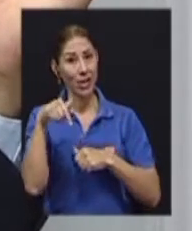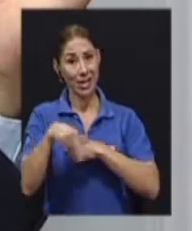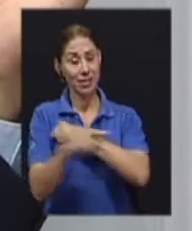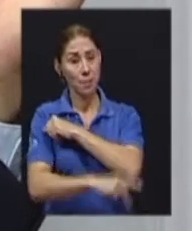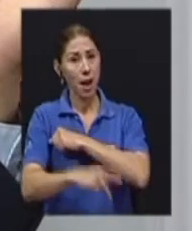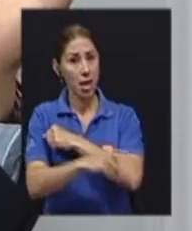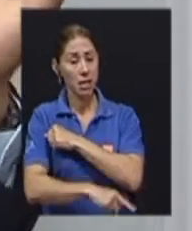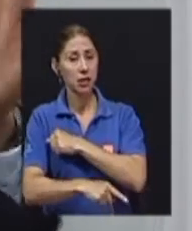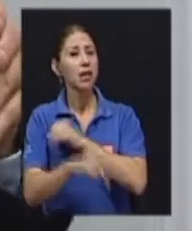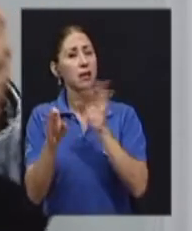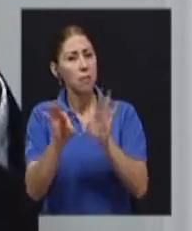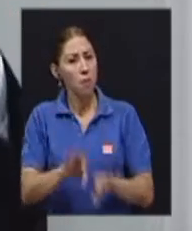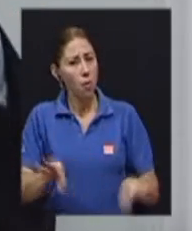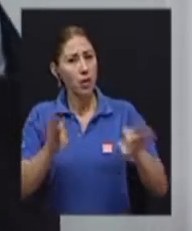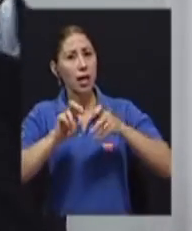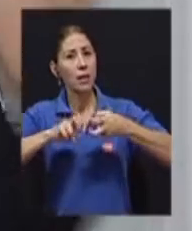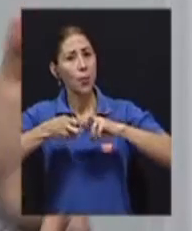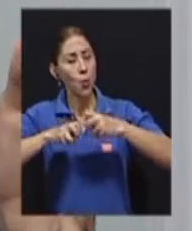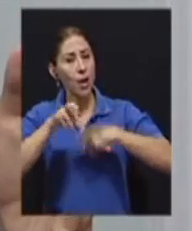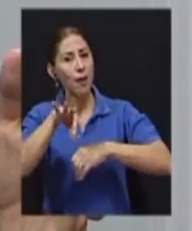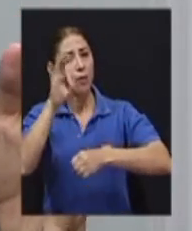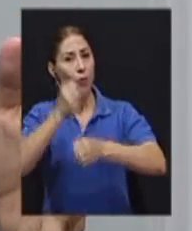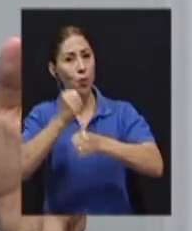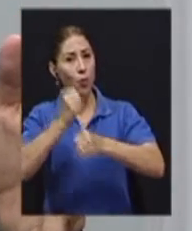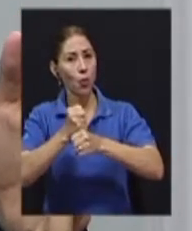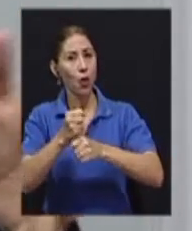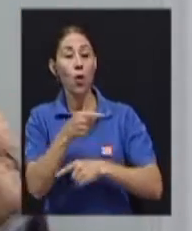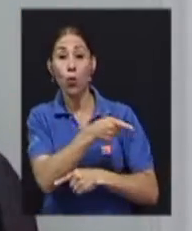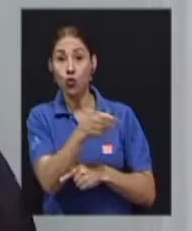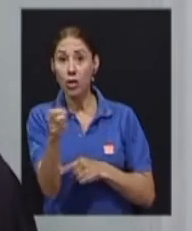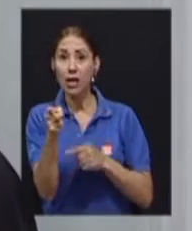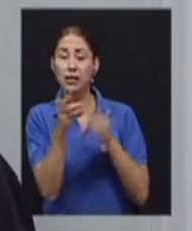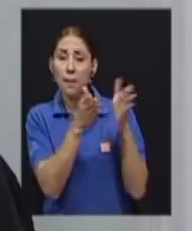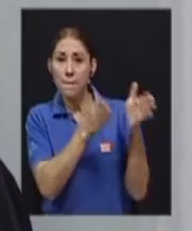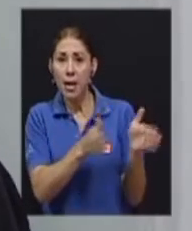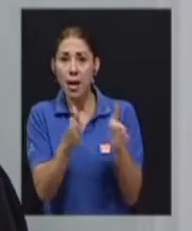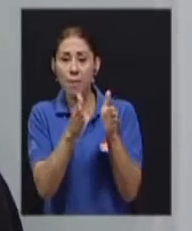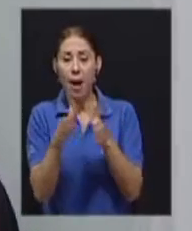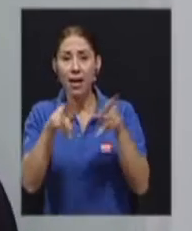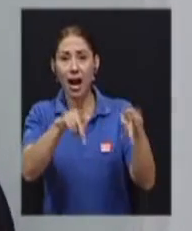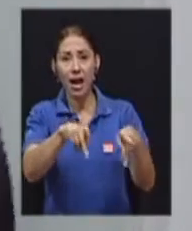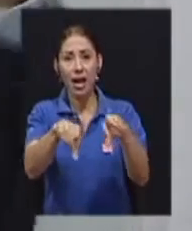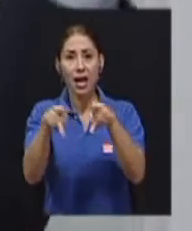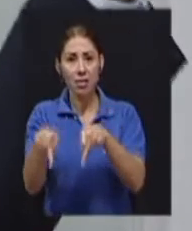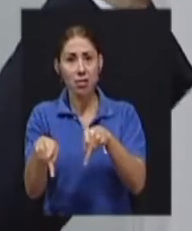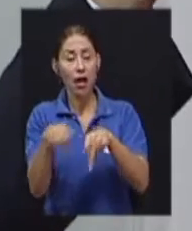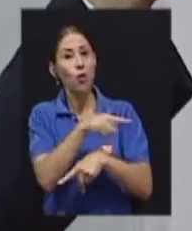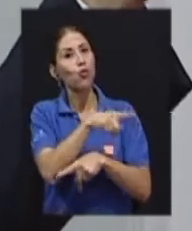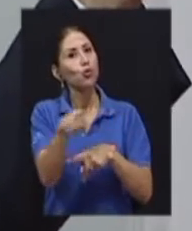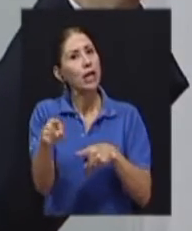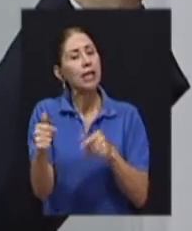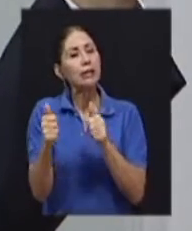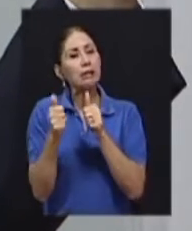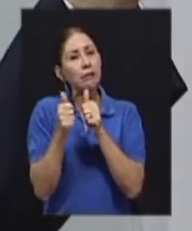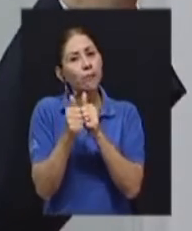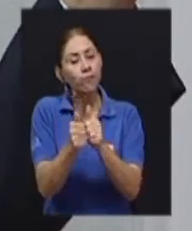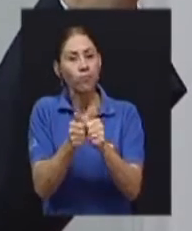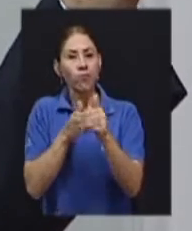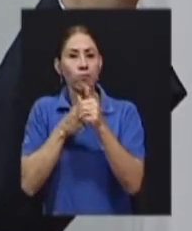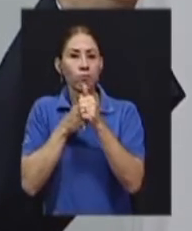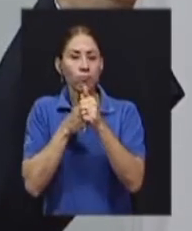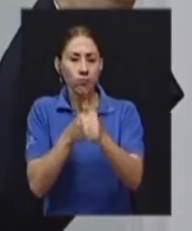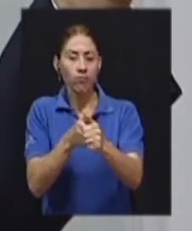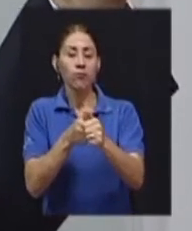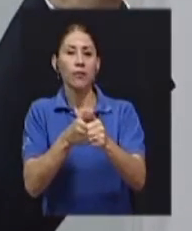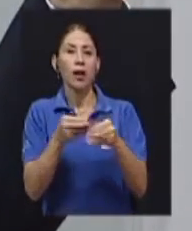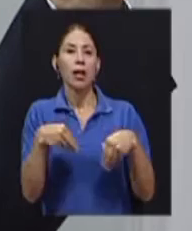los problemas importantes, el que ustedes preparen a la gente, es decir, además de llevarlas de la mano y darles toda la estructura